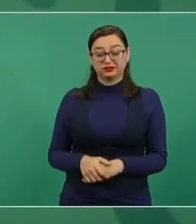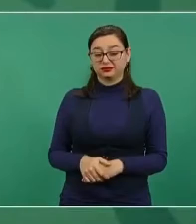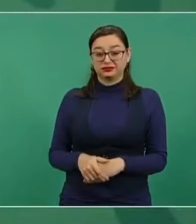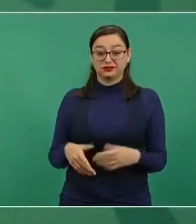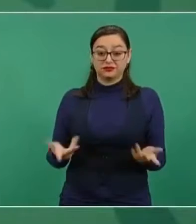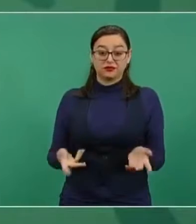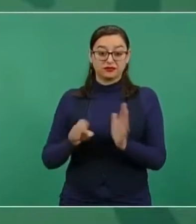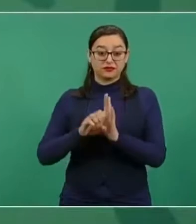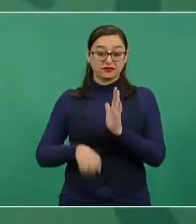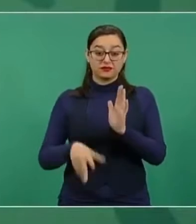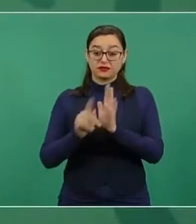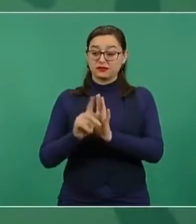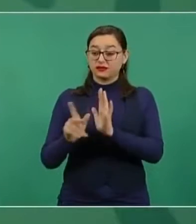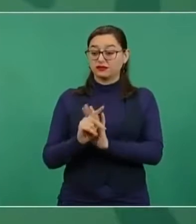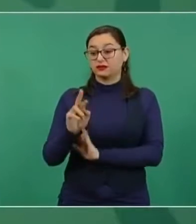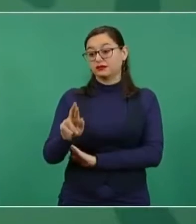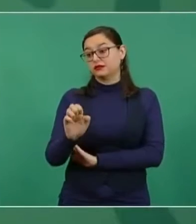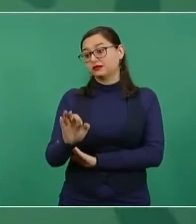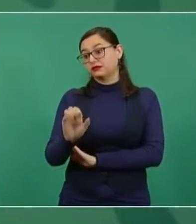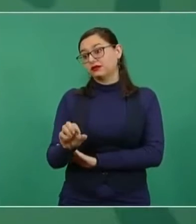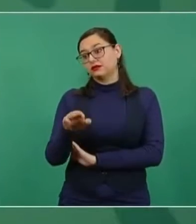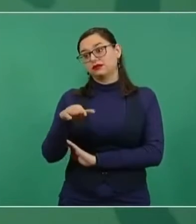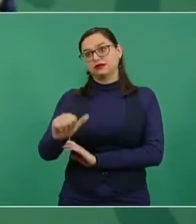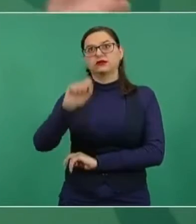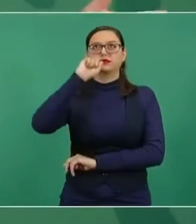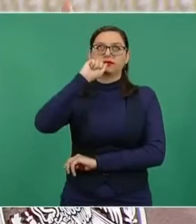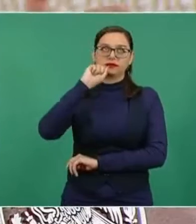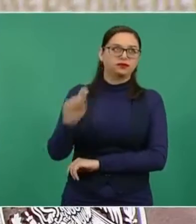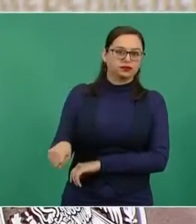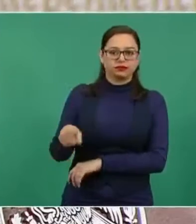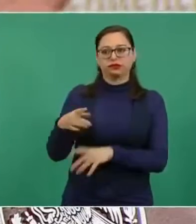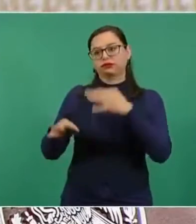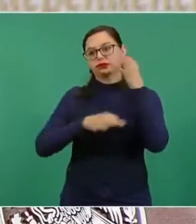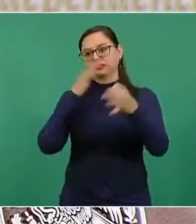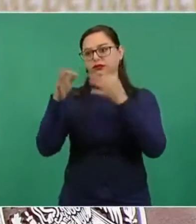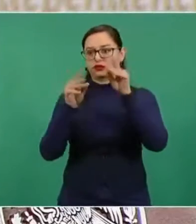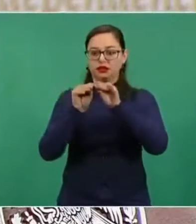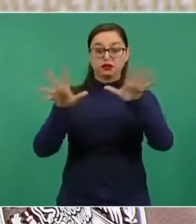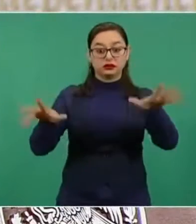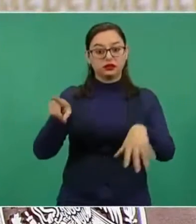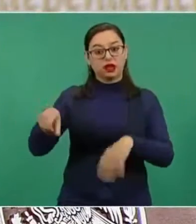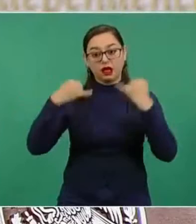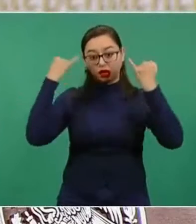el reforma, pues ya está hablando